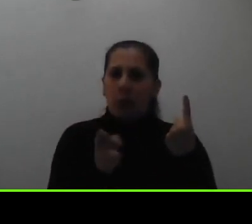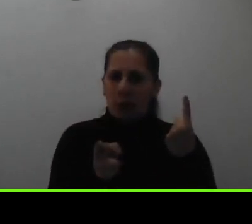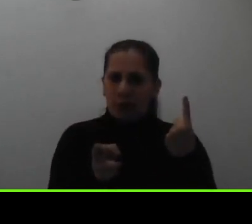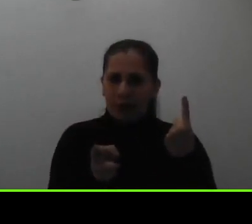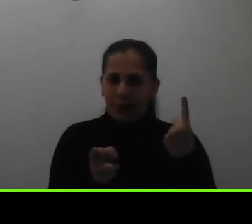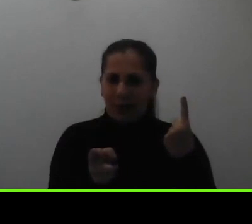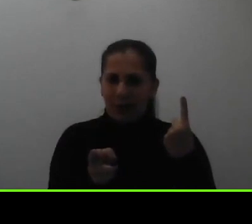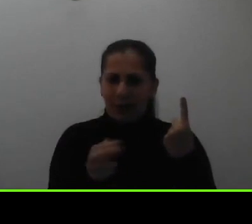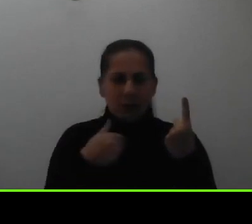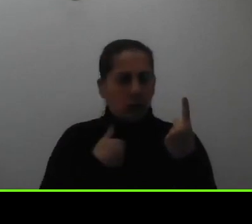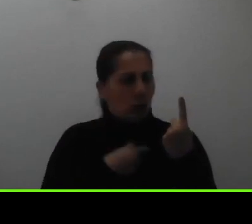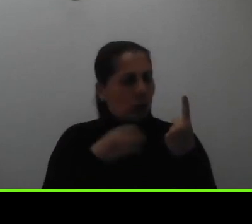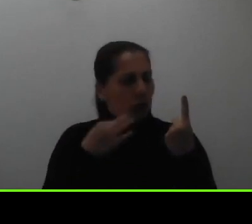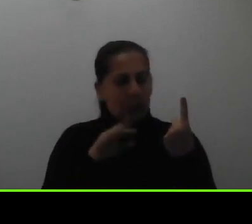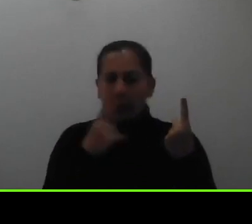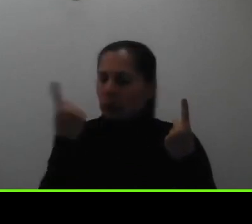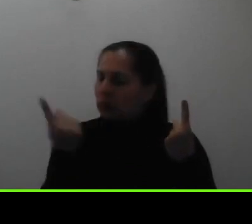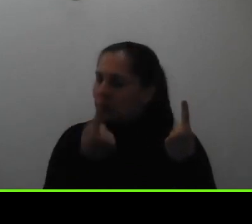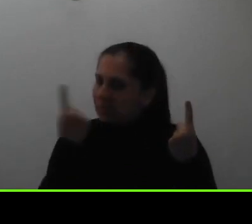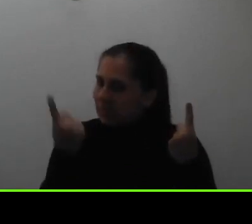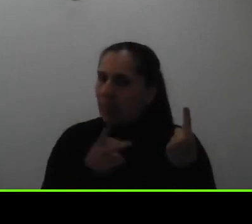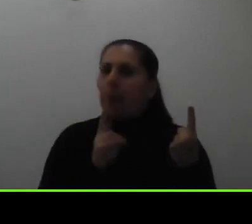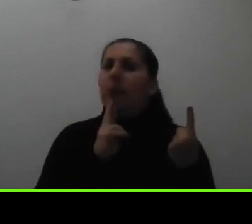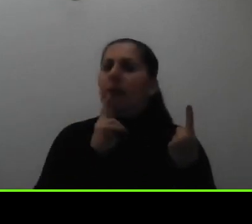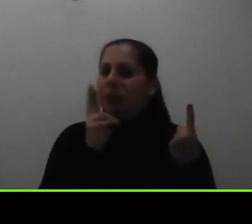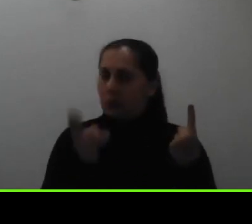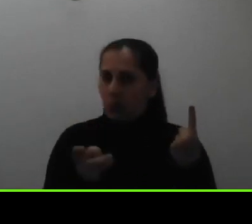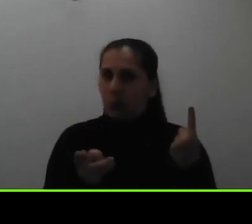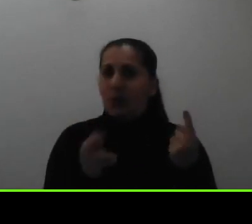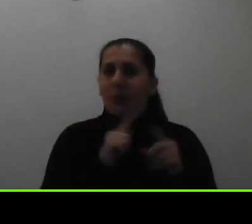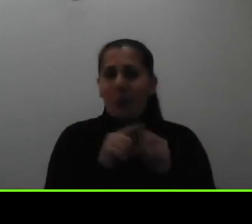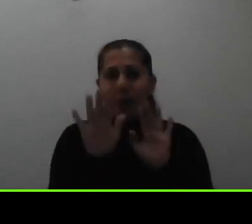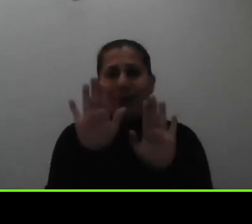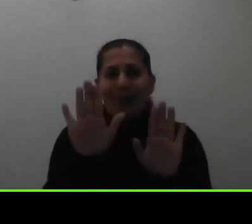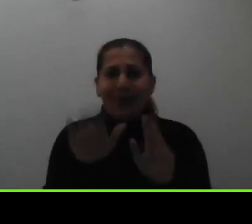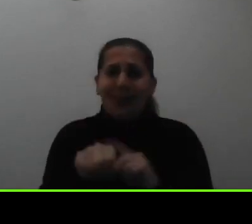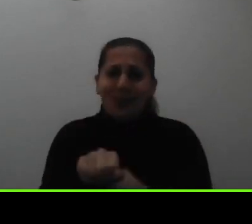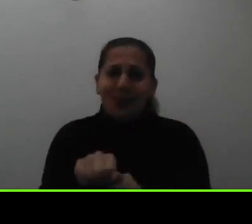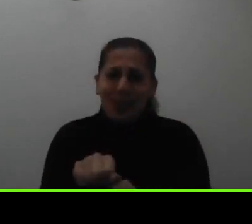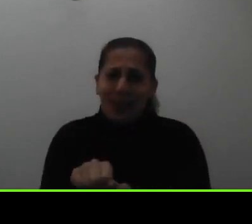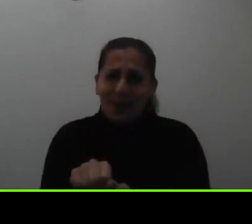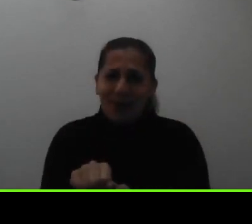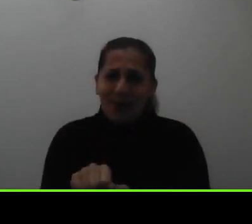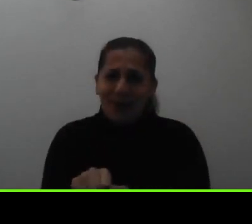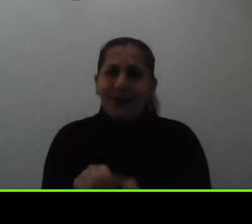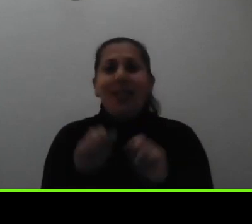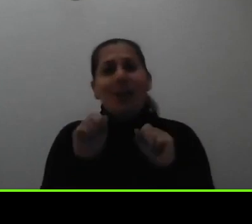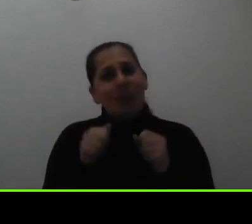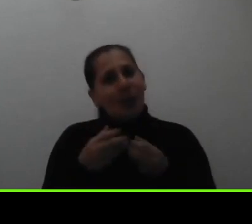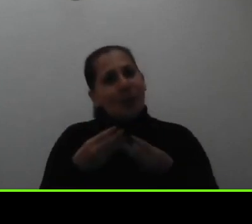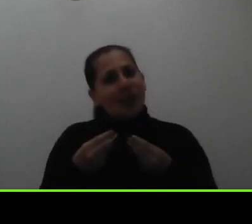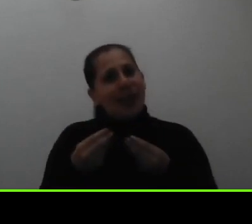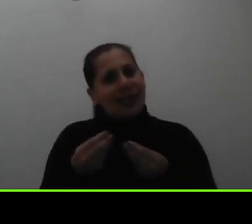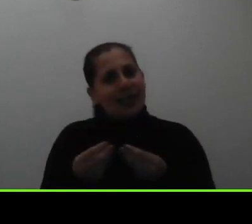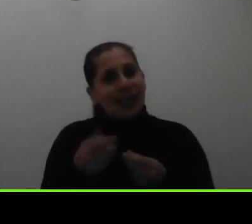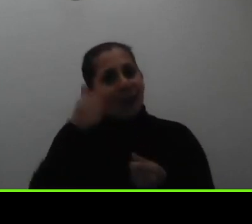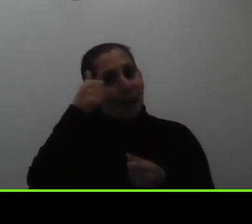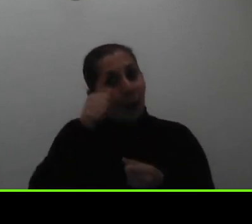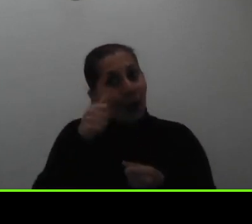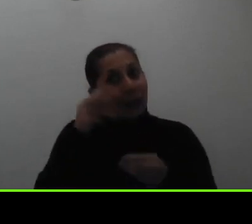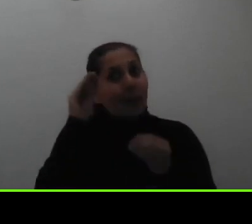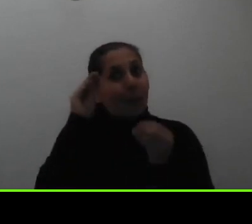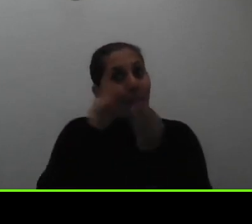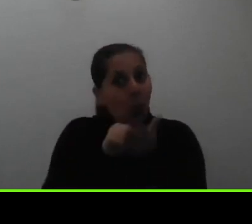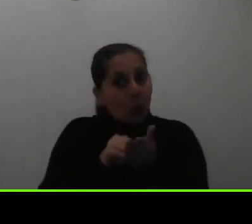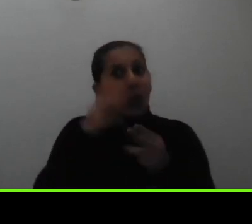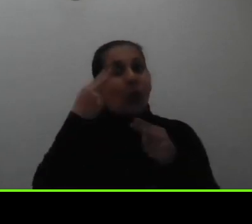no suceda nunca se queda sin contestar pero nada más denos el tiempo y agilícenos el proceso poniéndonos un nombre completo